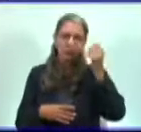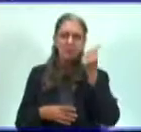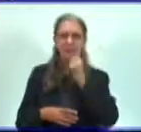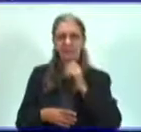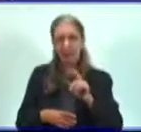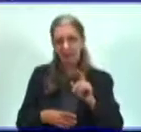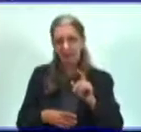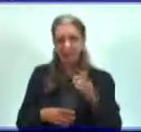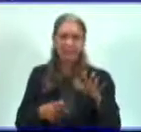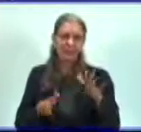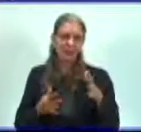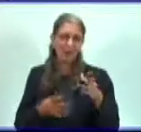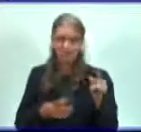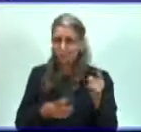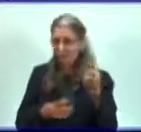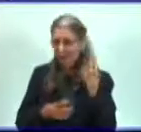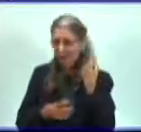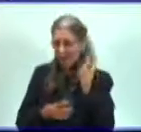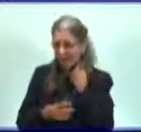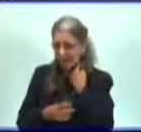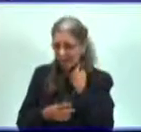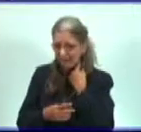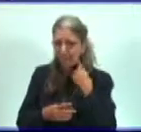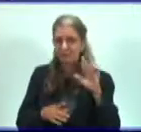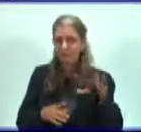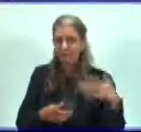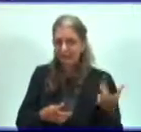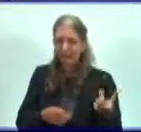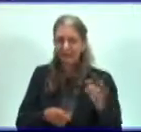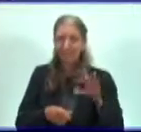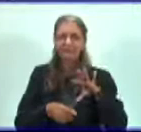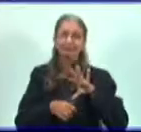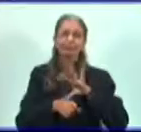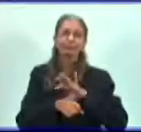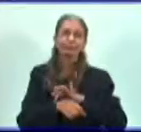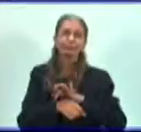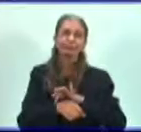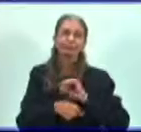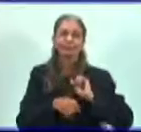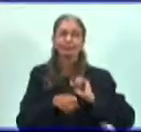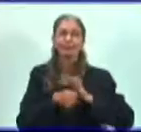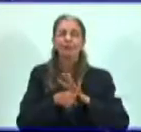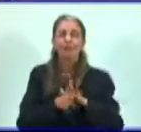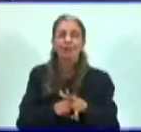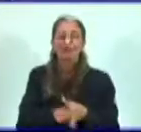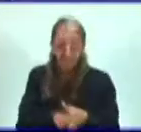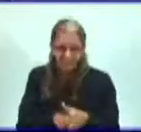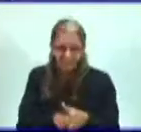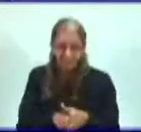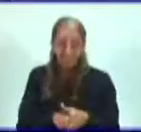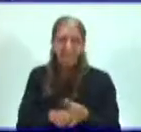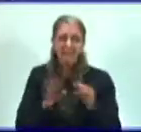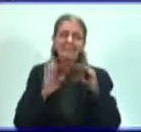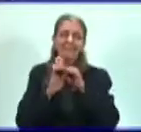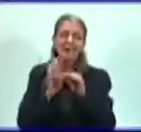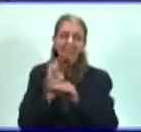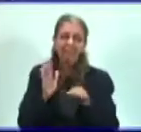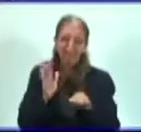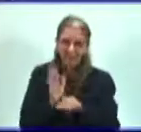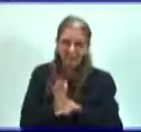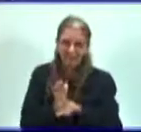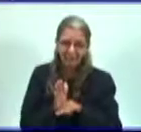de un año, ocupado en aplicar medidas de cómo prevenir, de cómo evitar esas